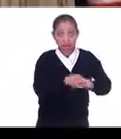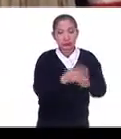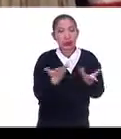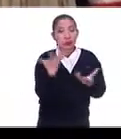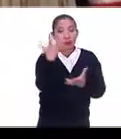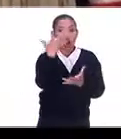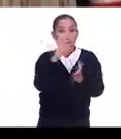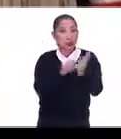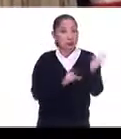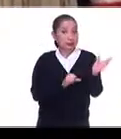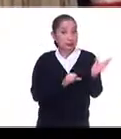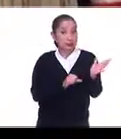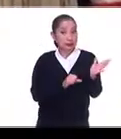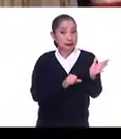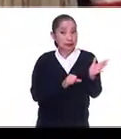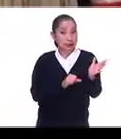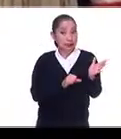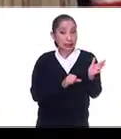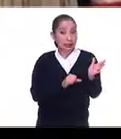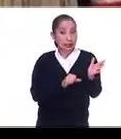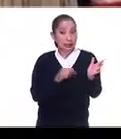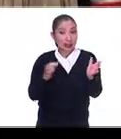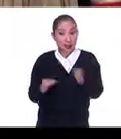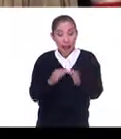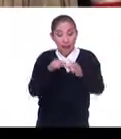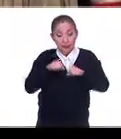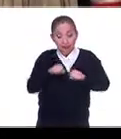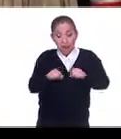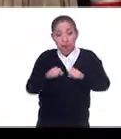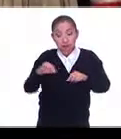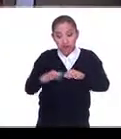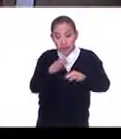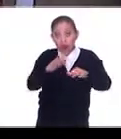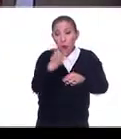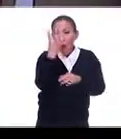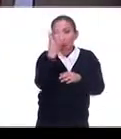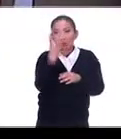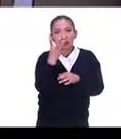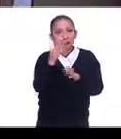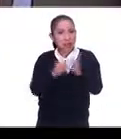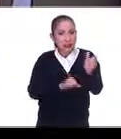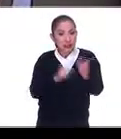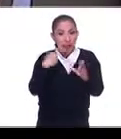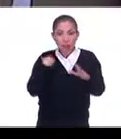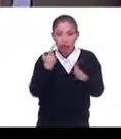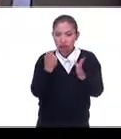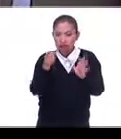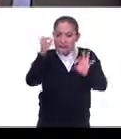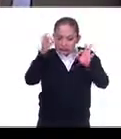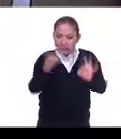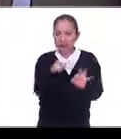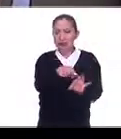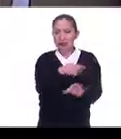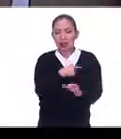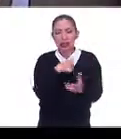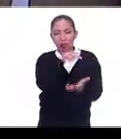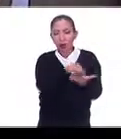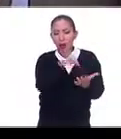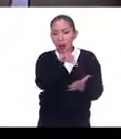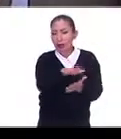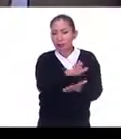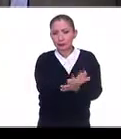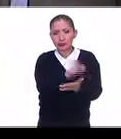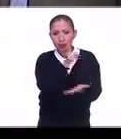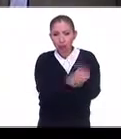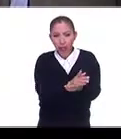cinco meses, y de hilado, otros tres, cuatro meses. Este es etnográfico, esta es una pieza etnográfica. ¿Qué